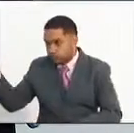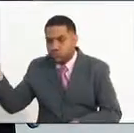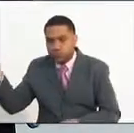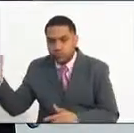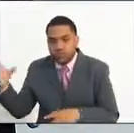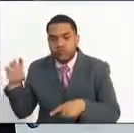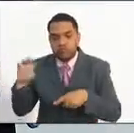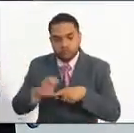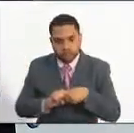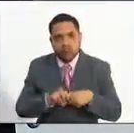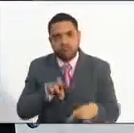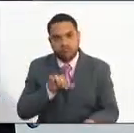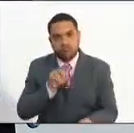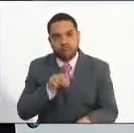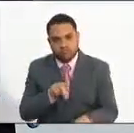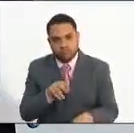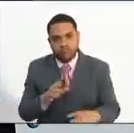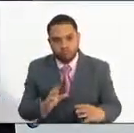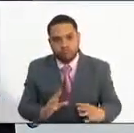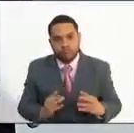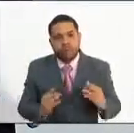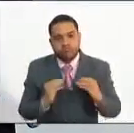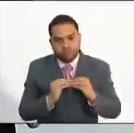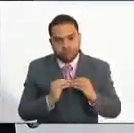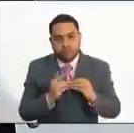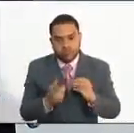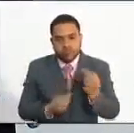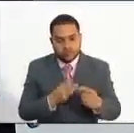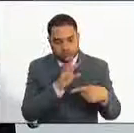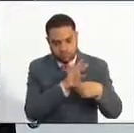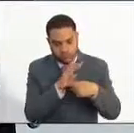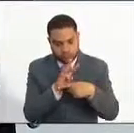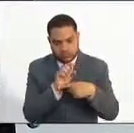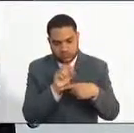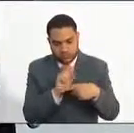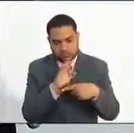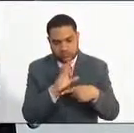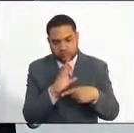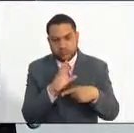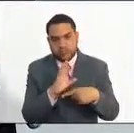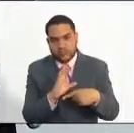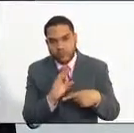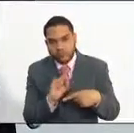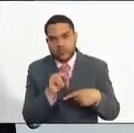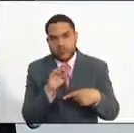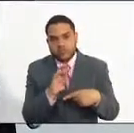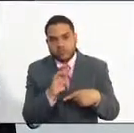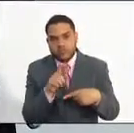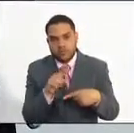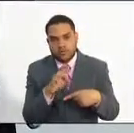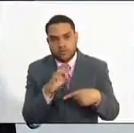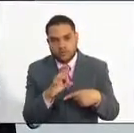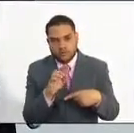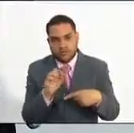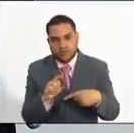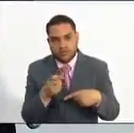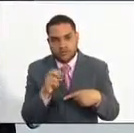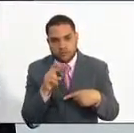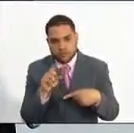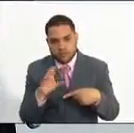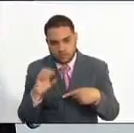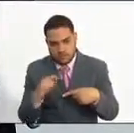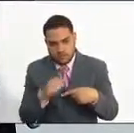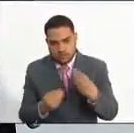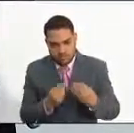Una vez adquiere el PIN, a través de la página de la Comisión, www.cnsc.gov.co, hace su inscripción y a